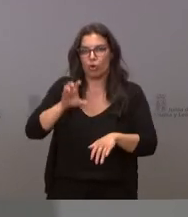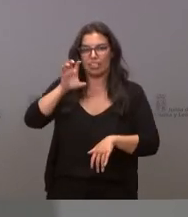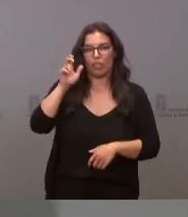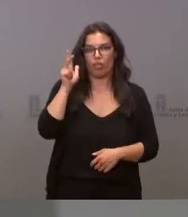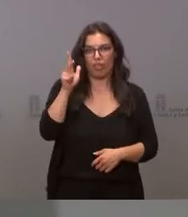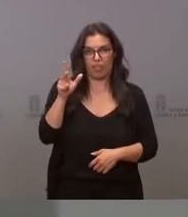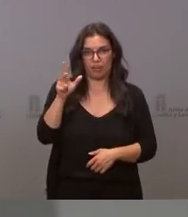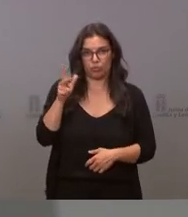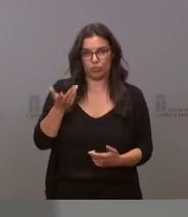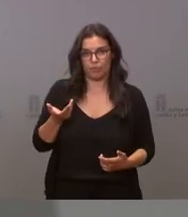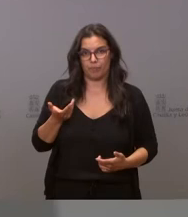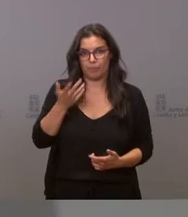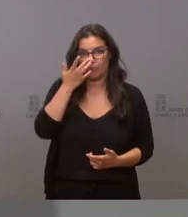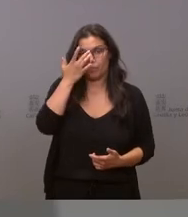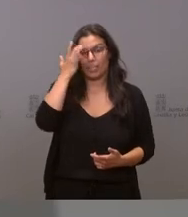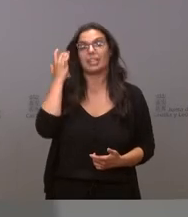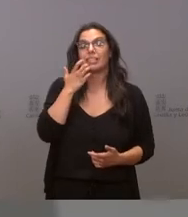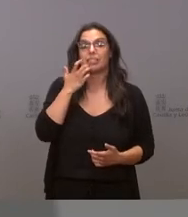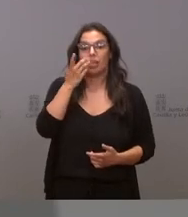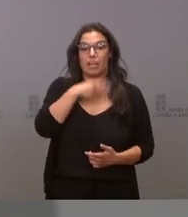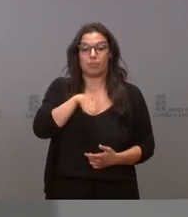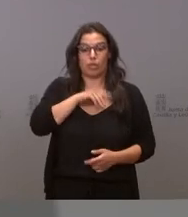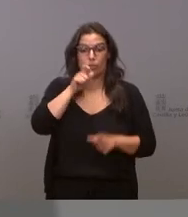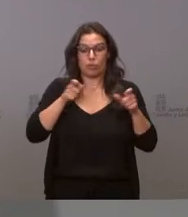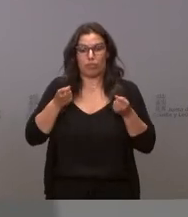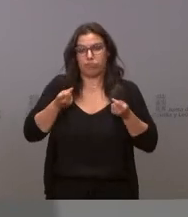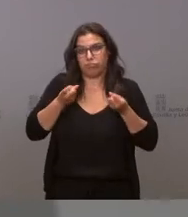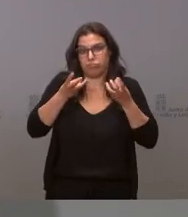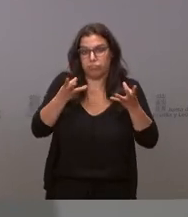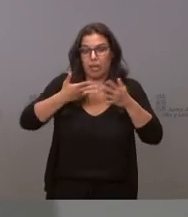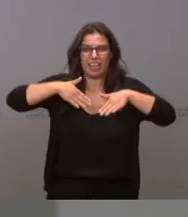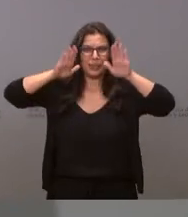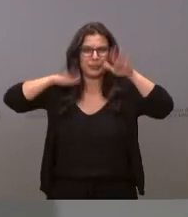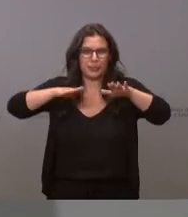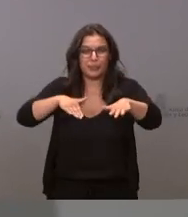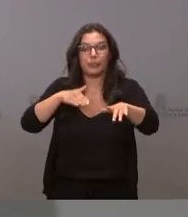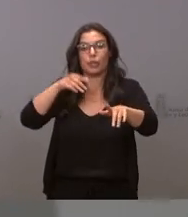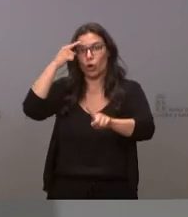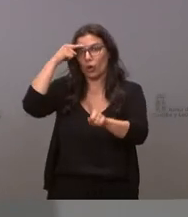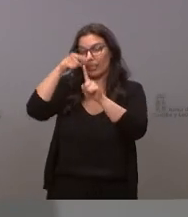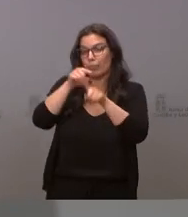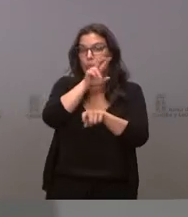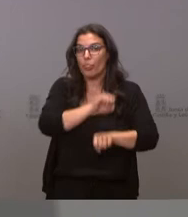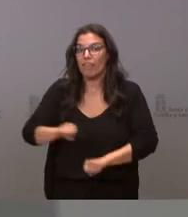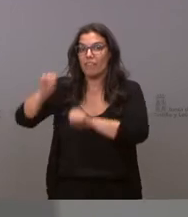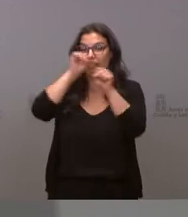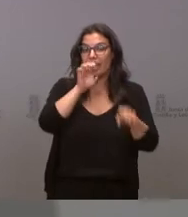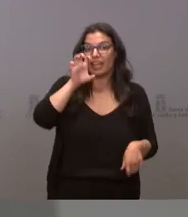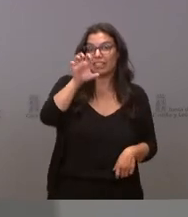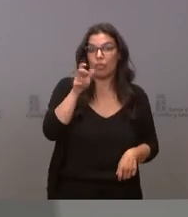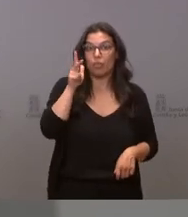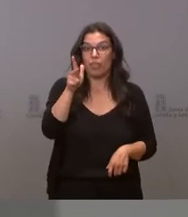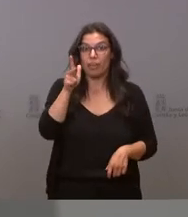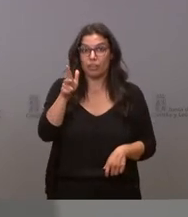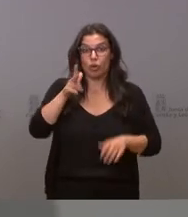si hay miles de españoles que se manifiestan a favor del Estado de Derecho yo cuanto más manifestantes haya más